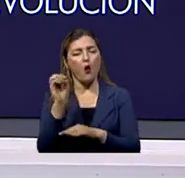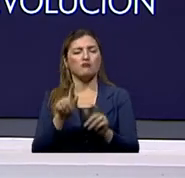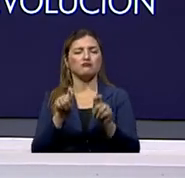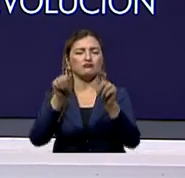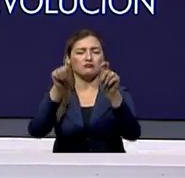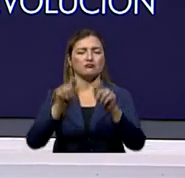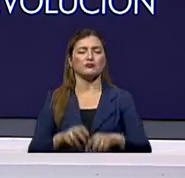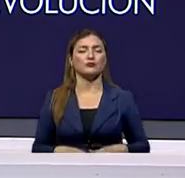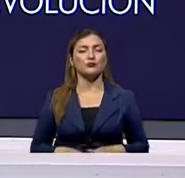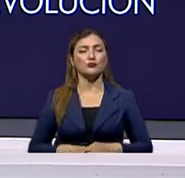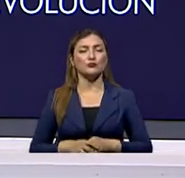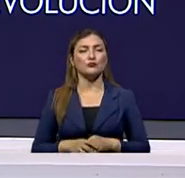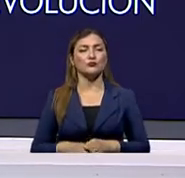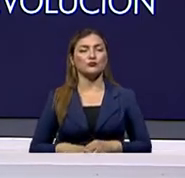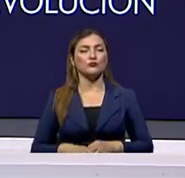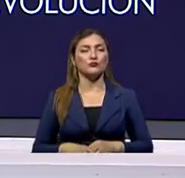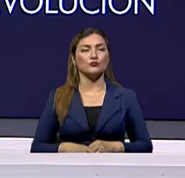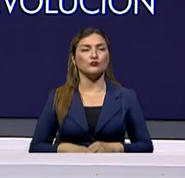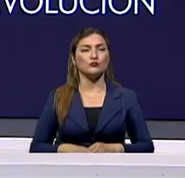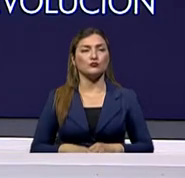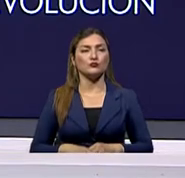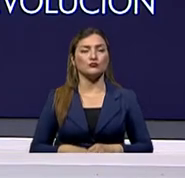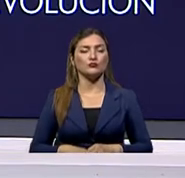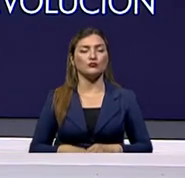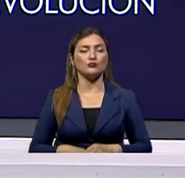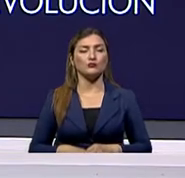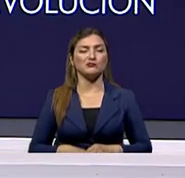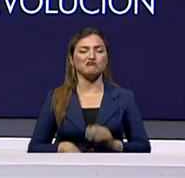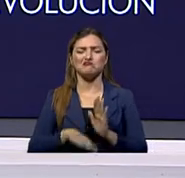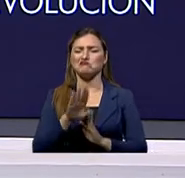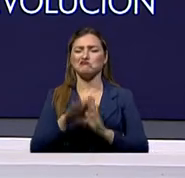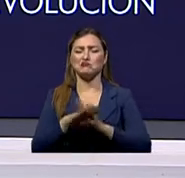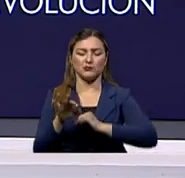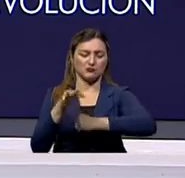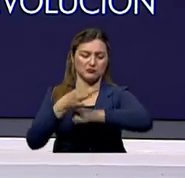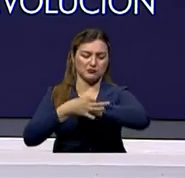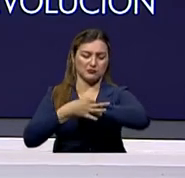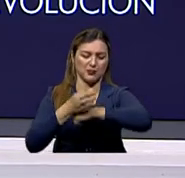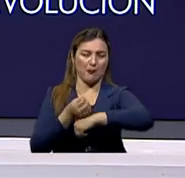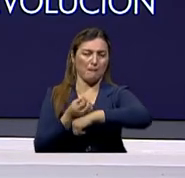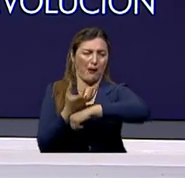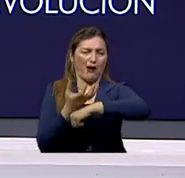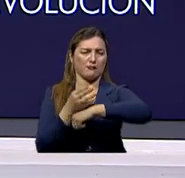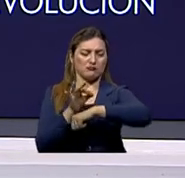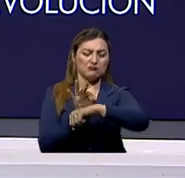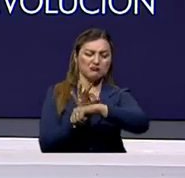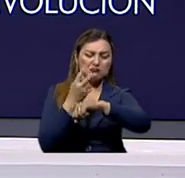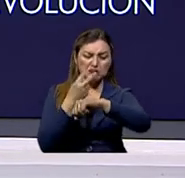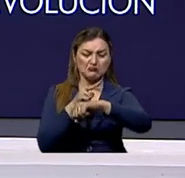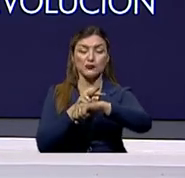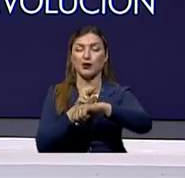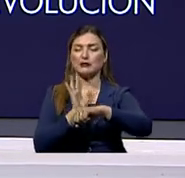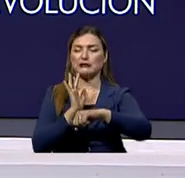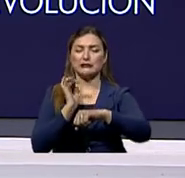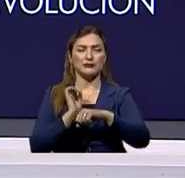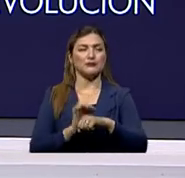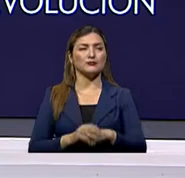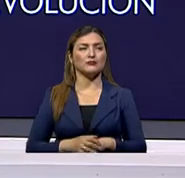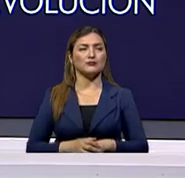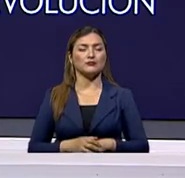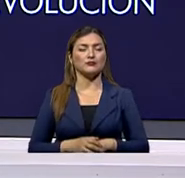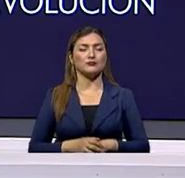benignas, las malignas. Pero a veces, y en la mayoría de las ocasiones, cuando estos lunarcitos o estas manchitas no son tan,